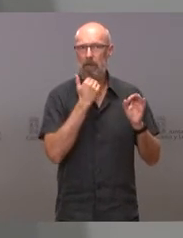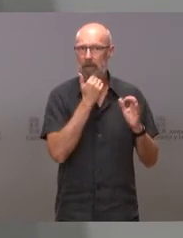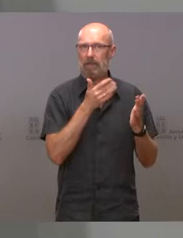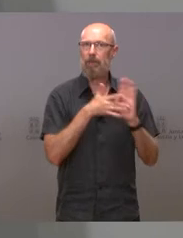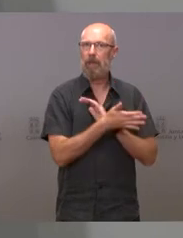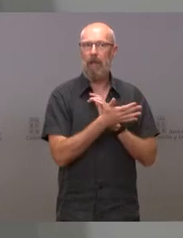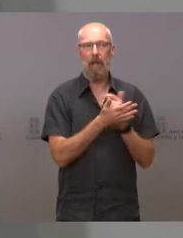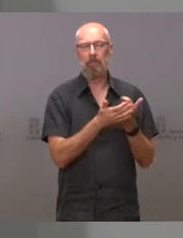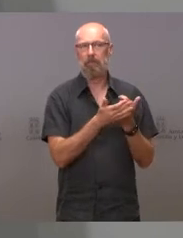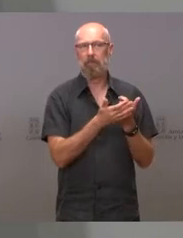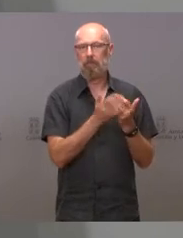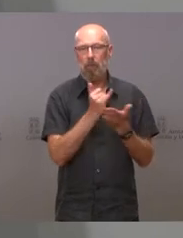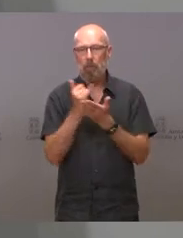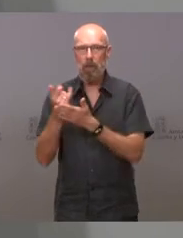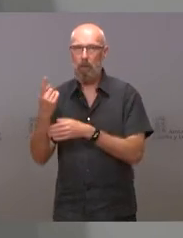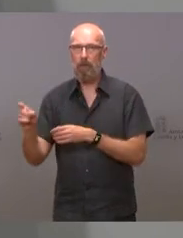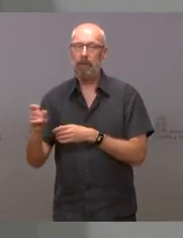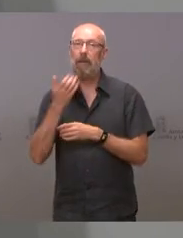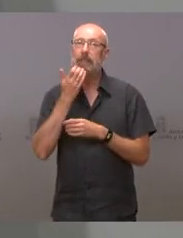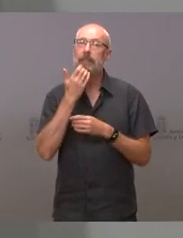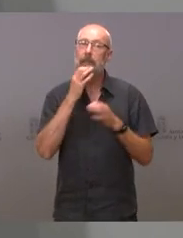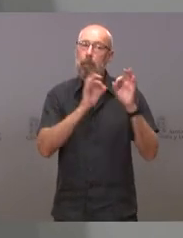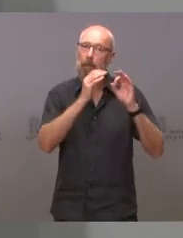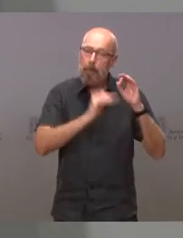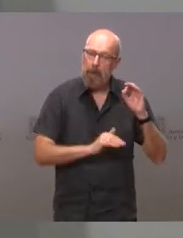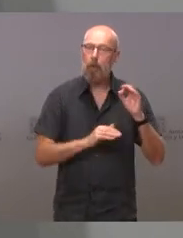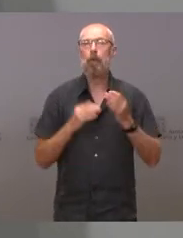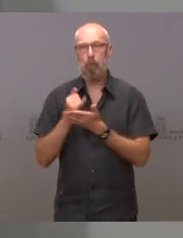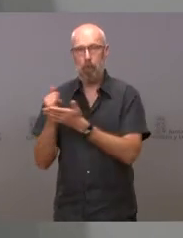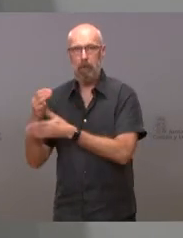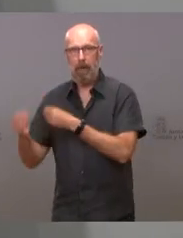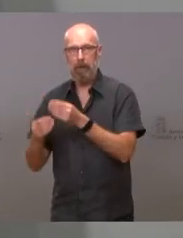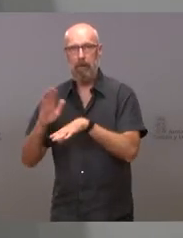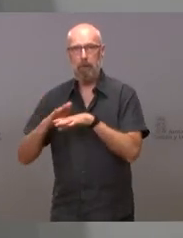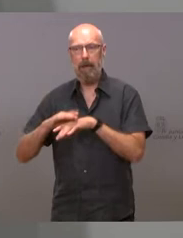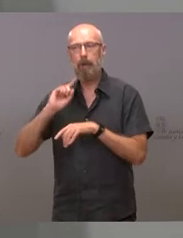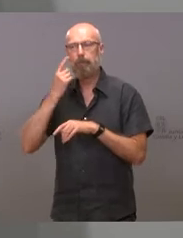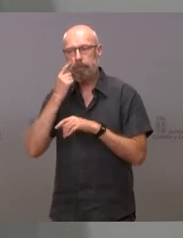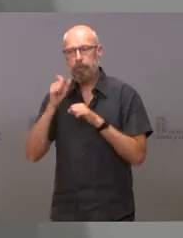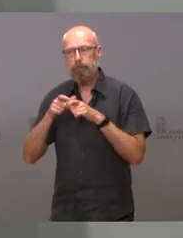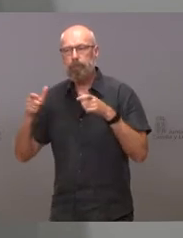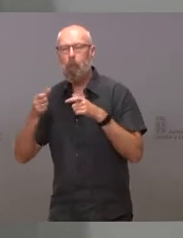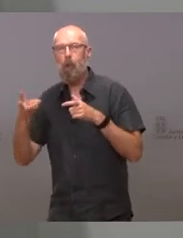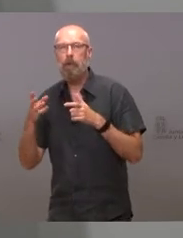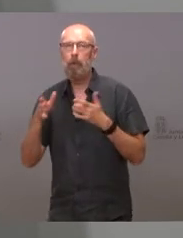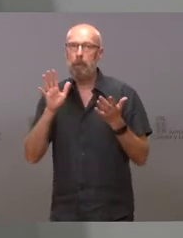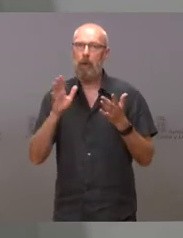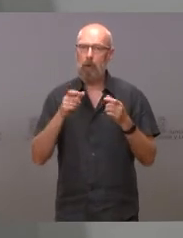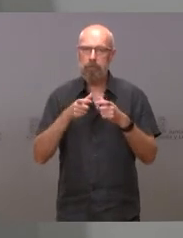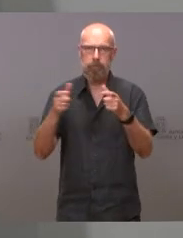masivos se hacen cuando la trazabilidad es baja para ayudar a detener la transmisión. Esa la explicación. Pero lo que sería bueno